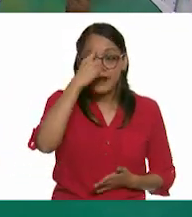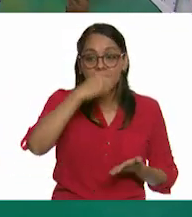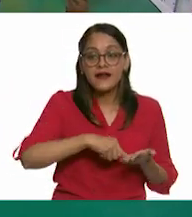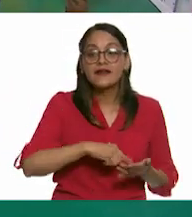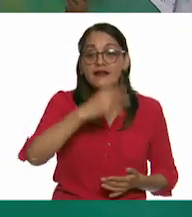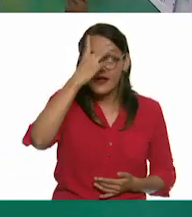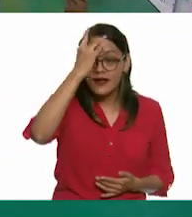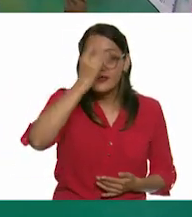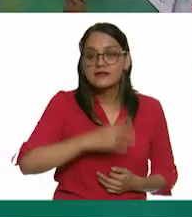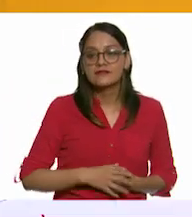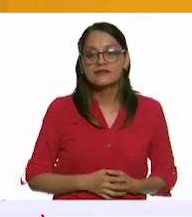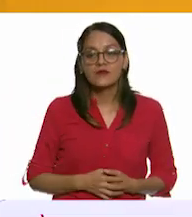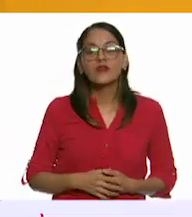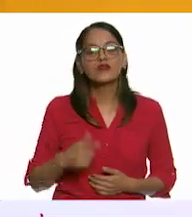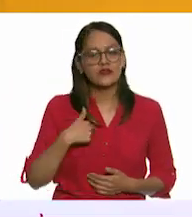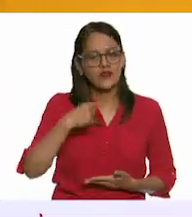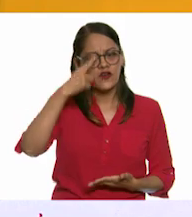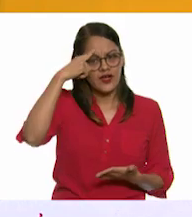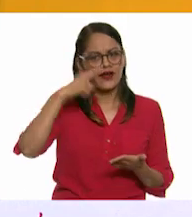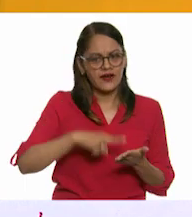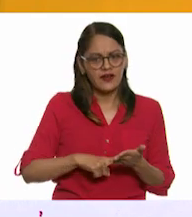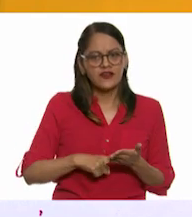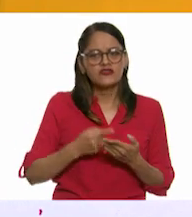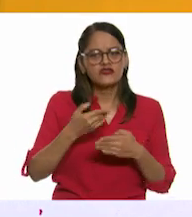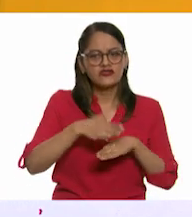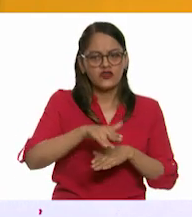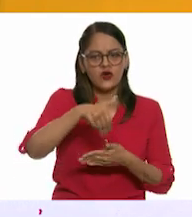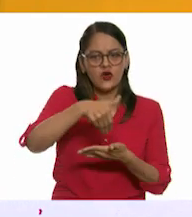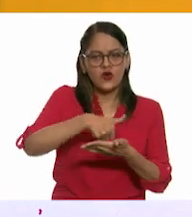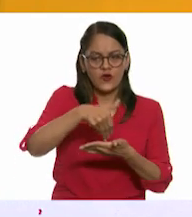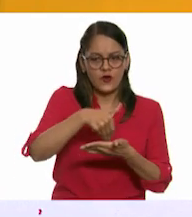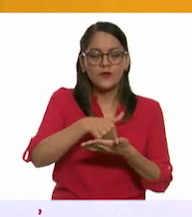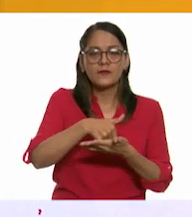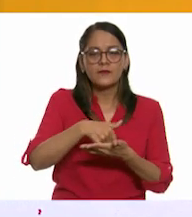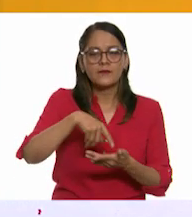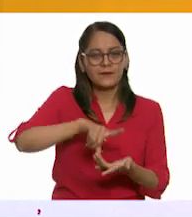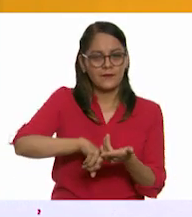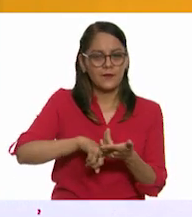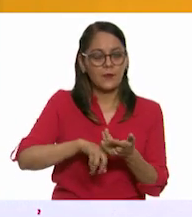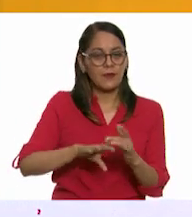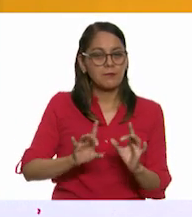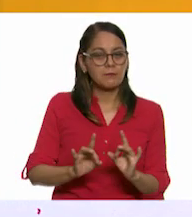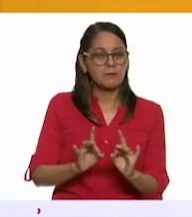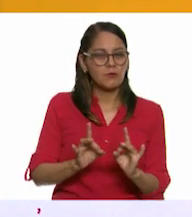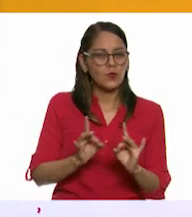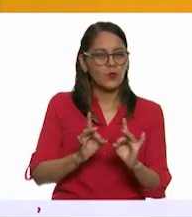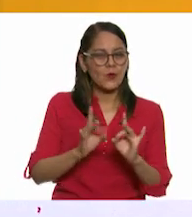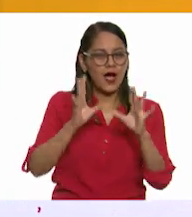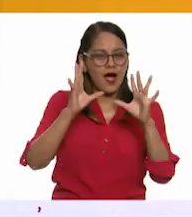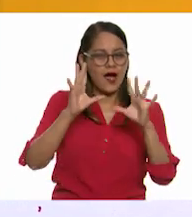sé. ¿Qué pasa? Que yo creo que el sobre va a aparecer como por arte de magia.